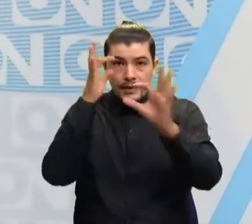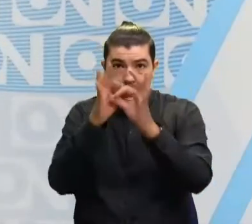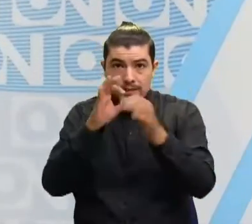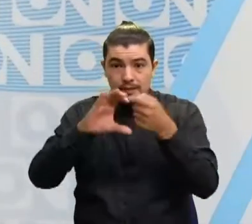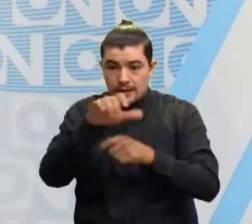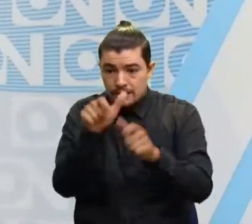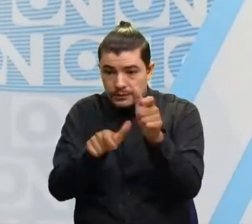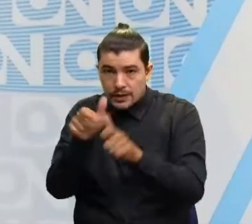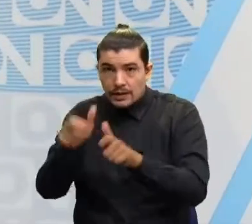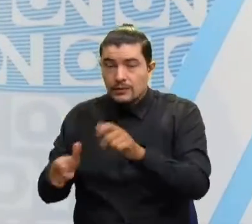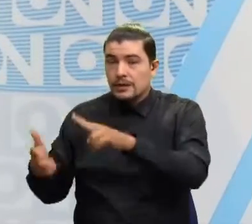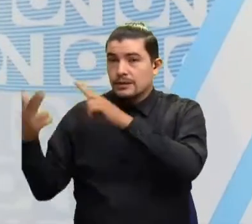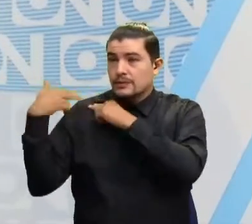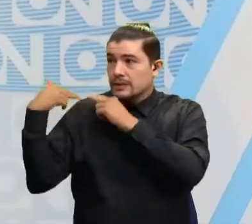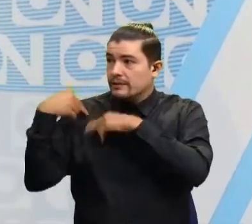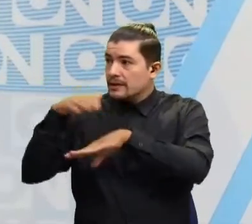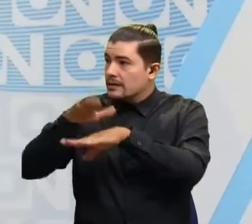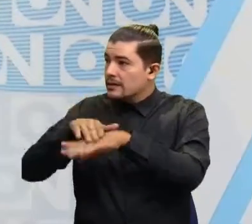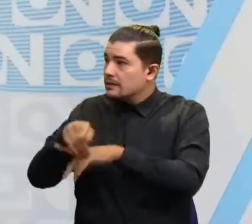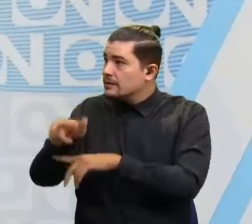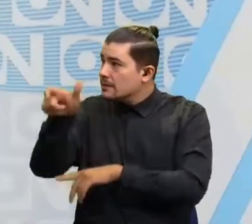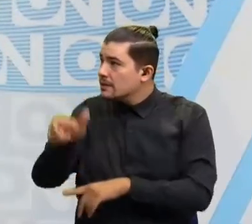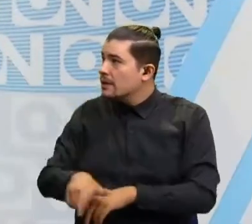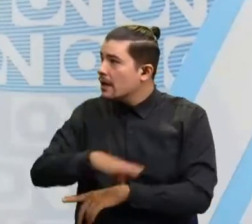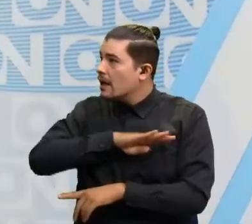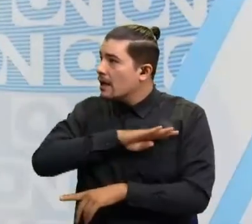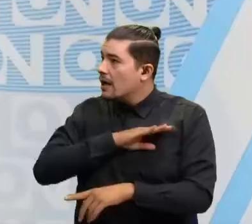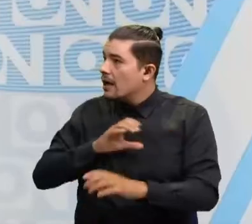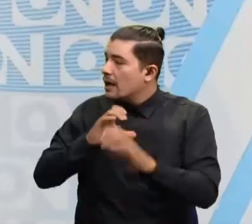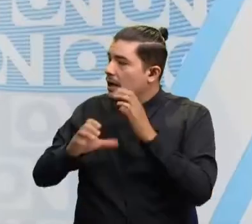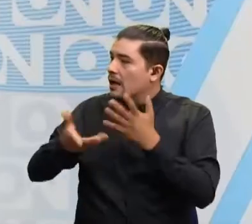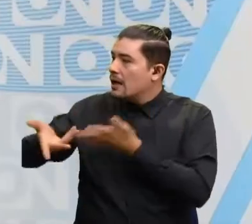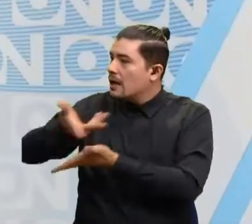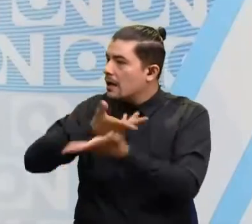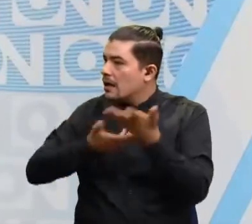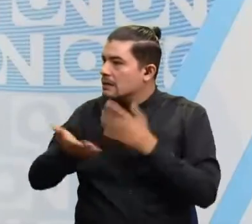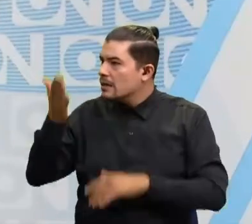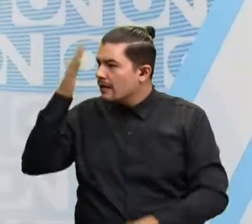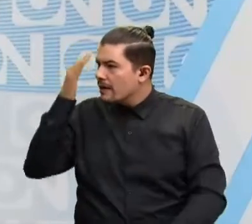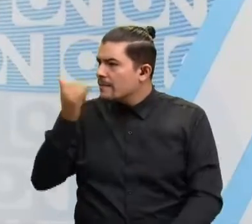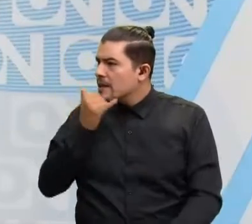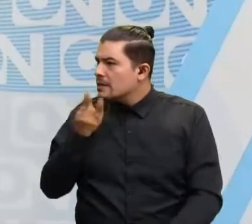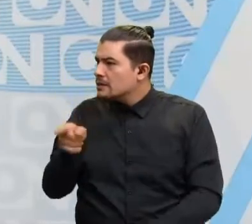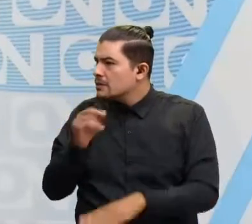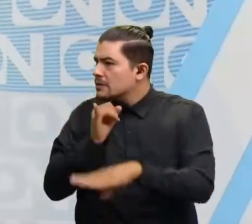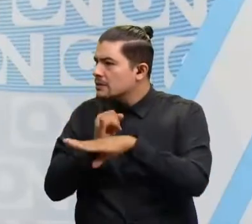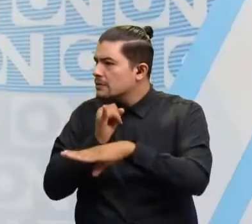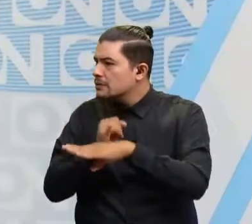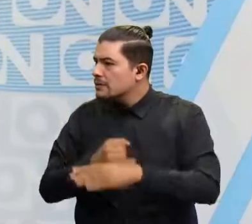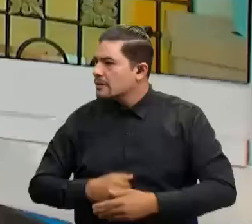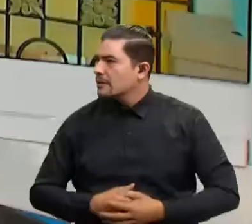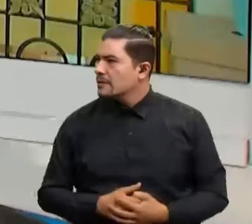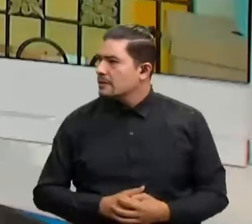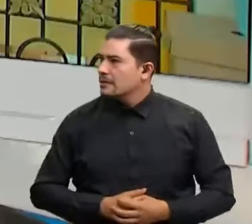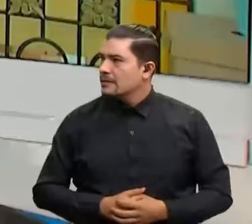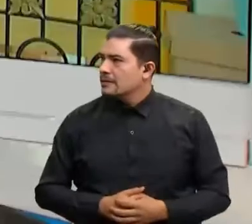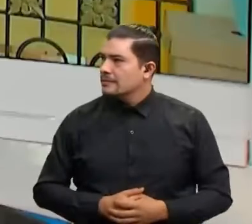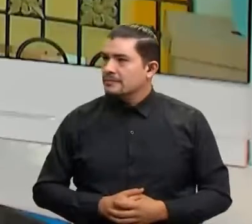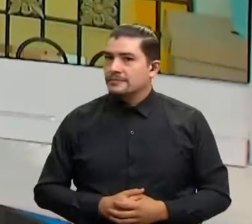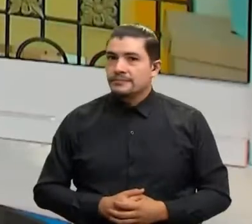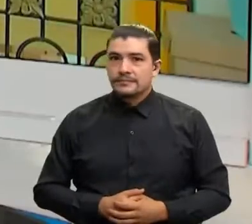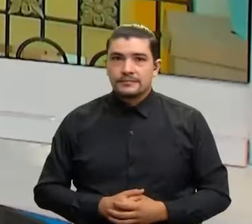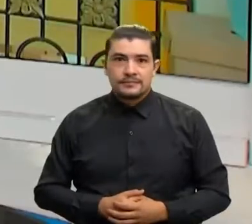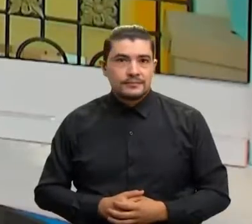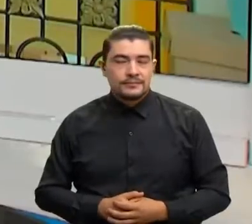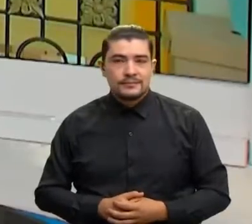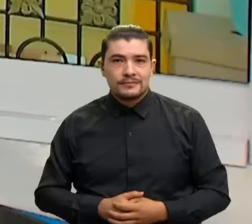hacer un llamado al alcalde, conversar con él y ver qué es lo que está pasando con esta institución. Veamos la respuesta. Nosotros con